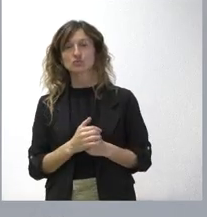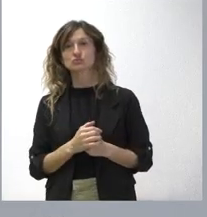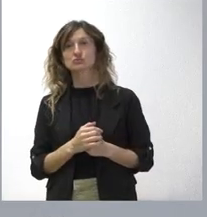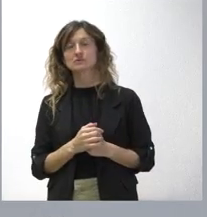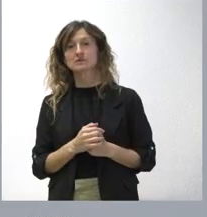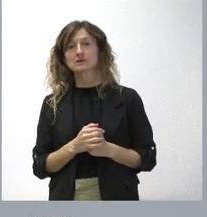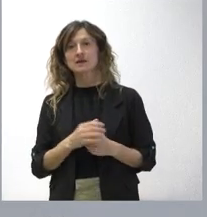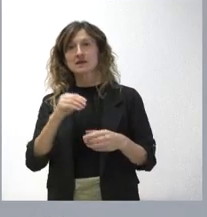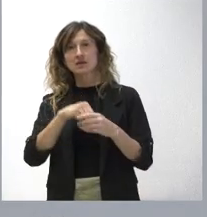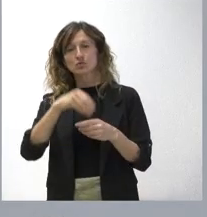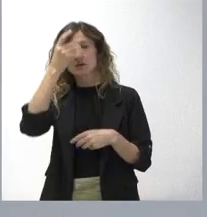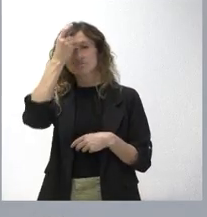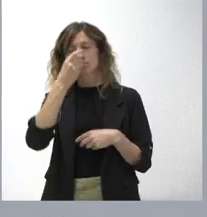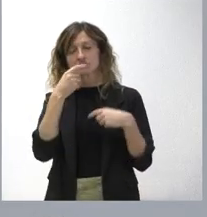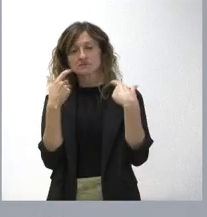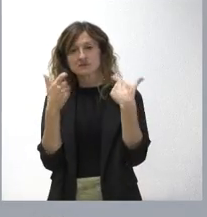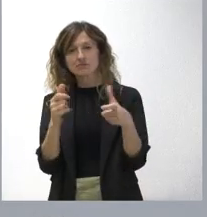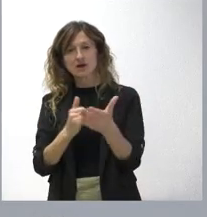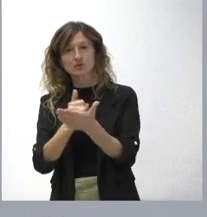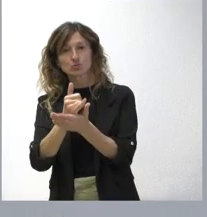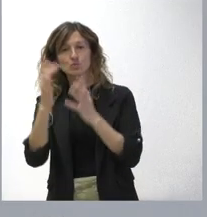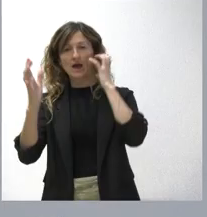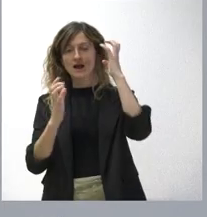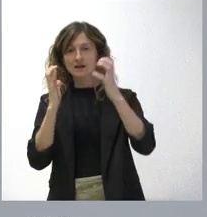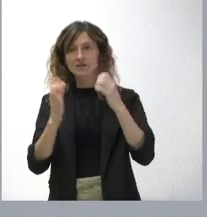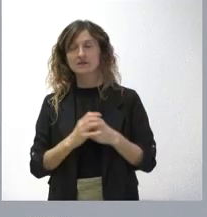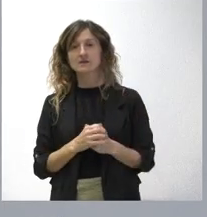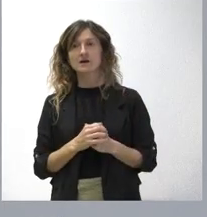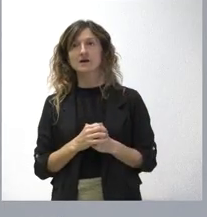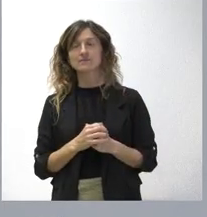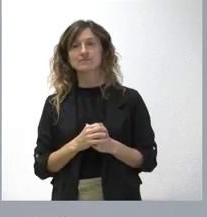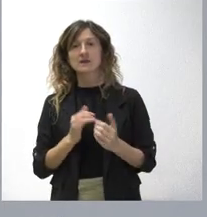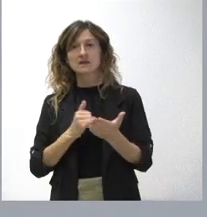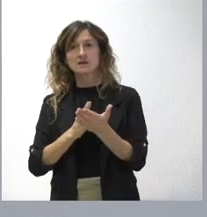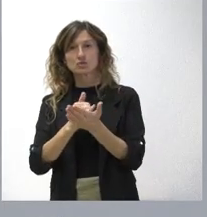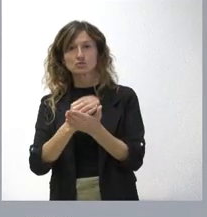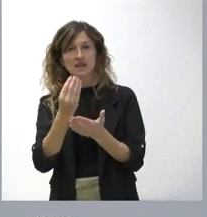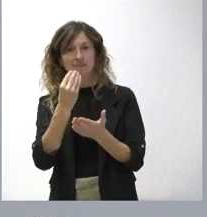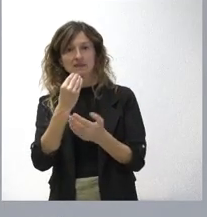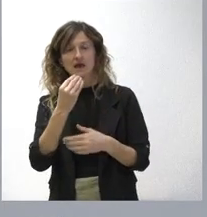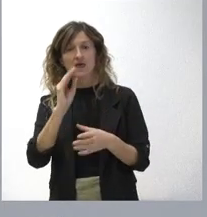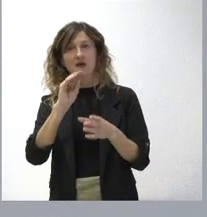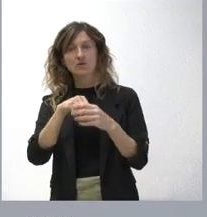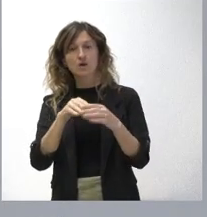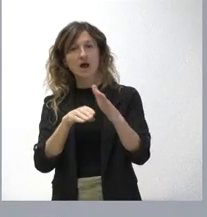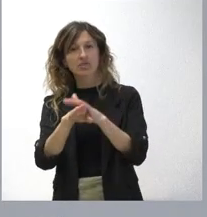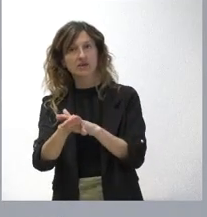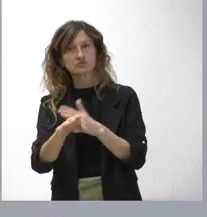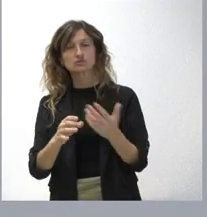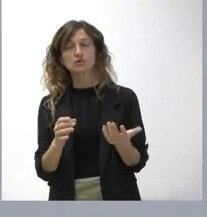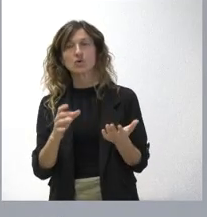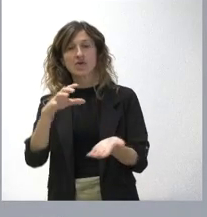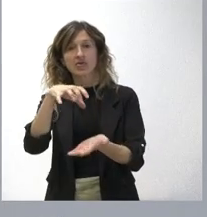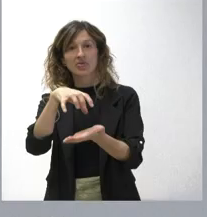la digitalización del sector de la agricultura, la ganadería, la industria alimentaria, que incluye el acceso a un